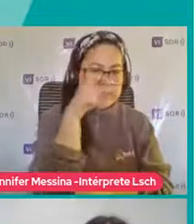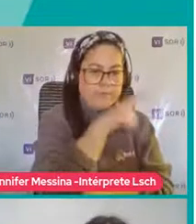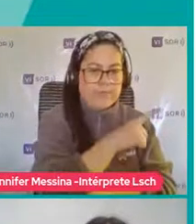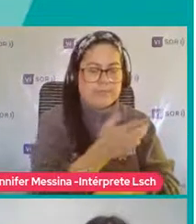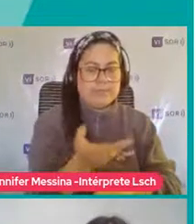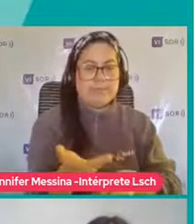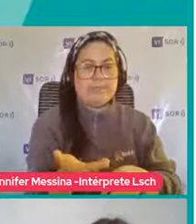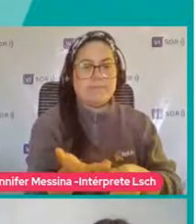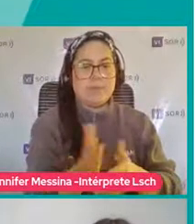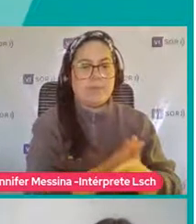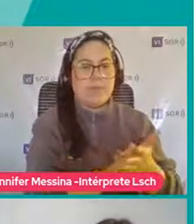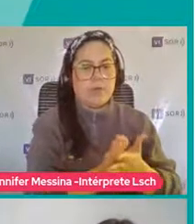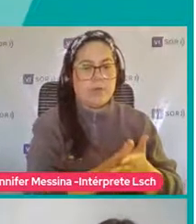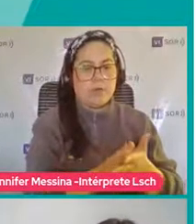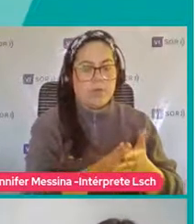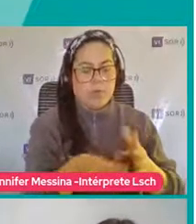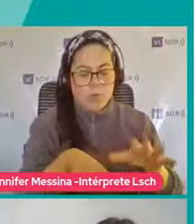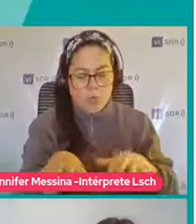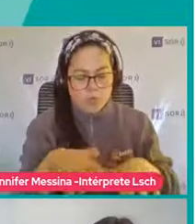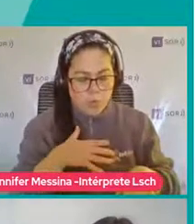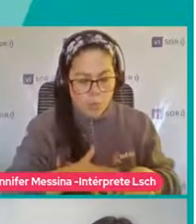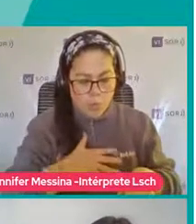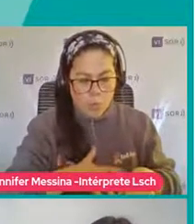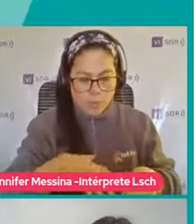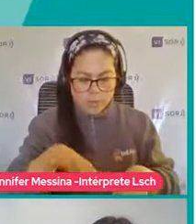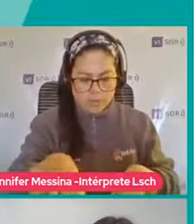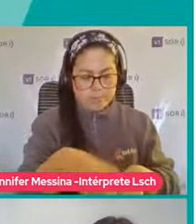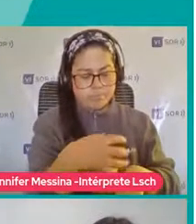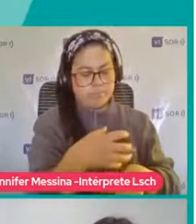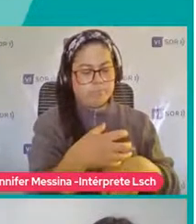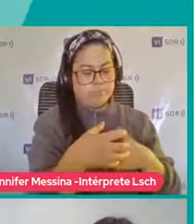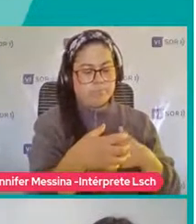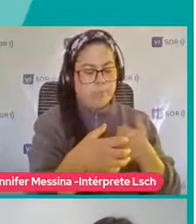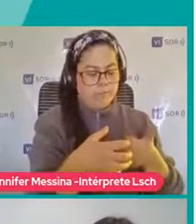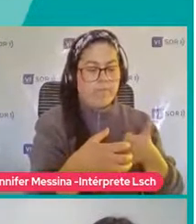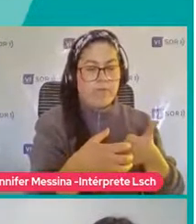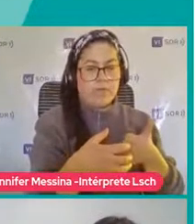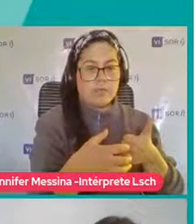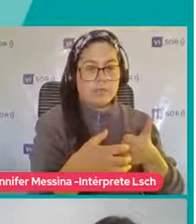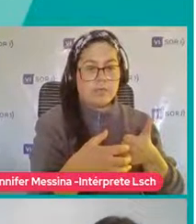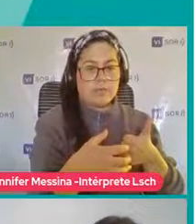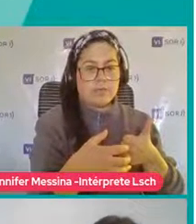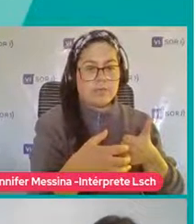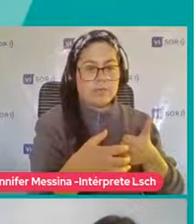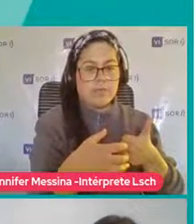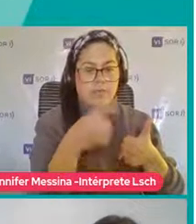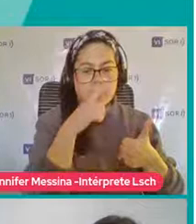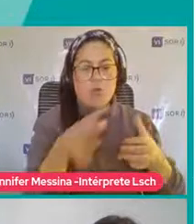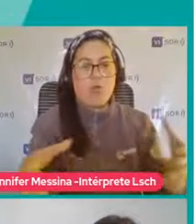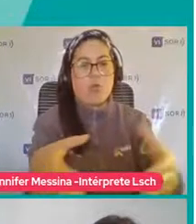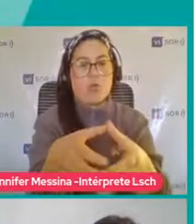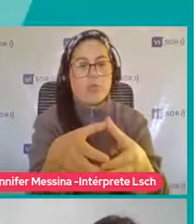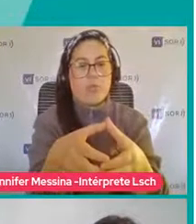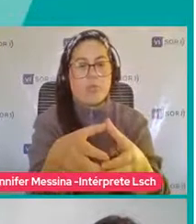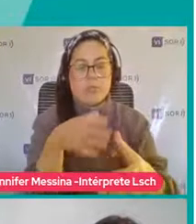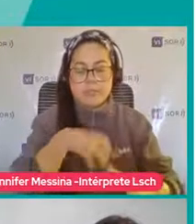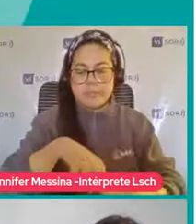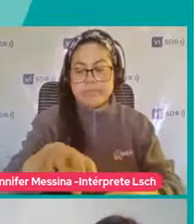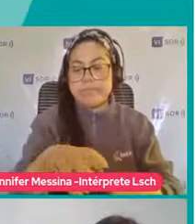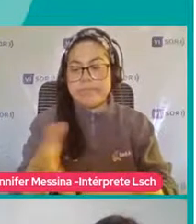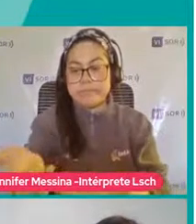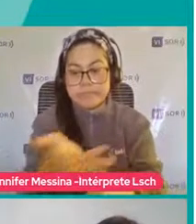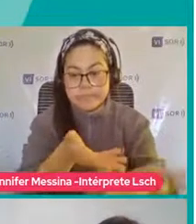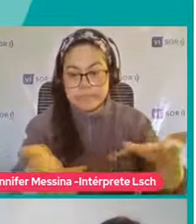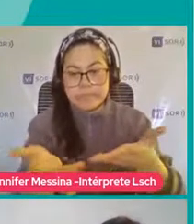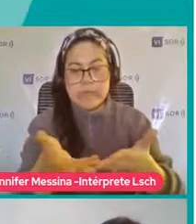Quizás jugar Con objetos Que a ellos Les gustan O de su interés Sin embargo El juego En grupo Es difícil De que ellos Lo